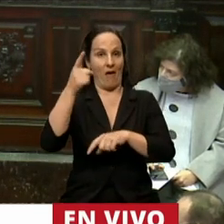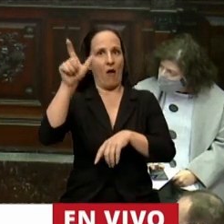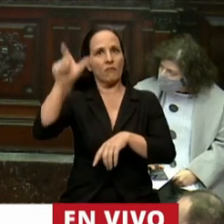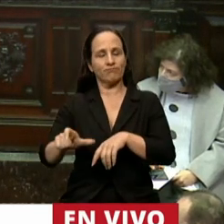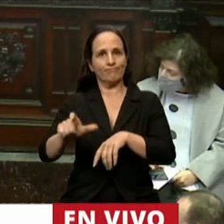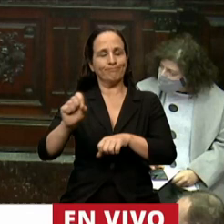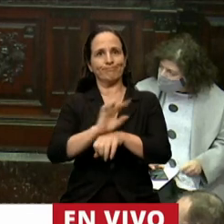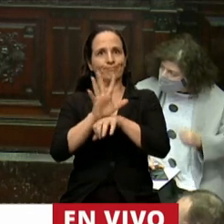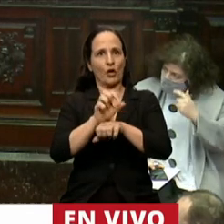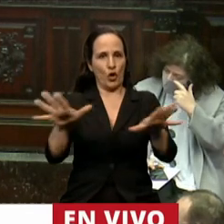la Organización Mundial de la Salud